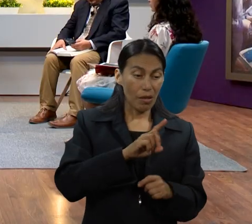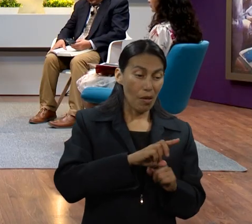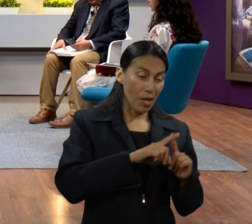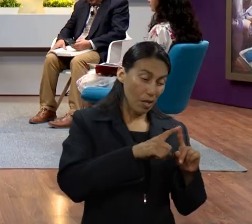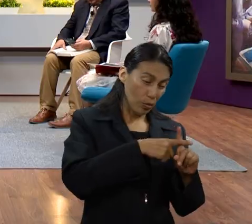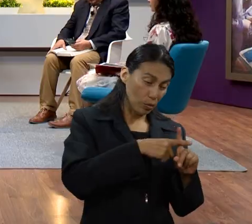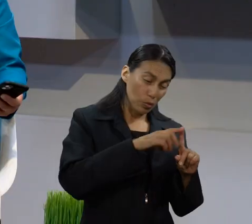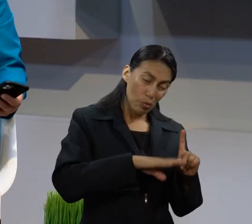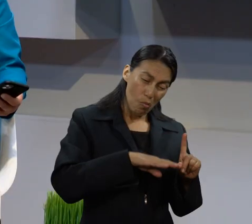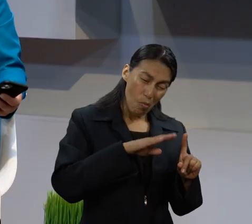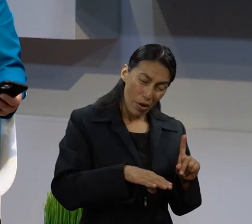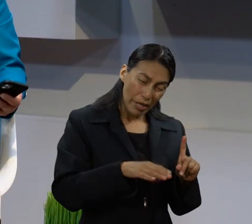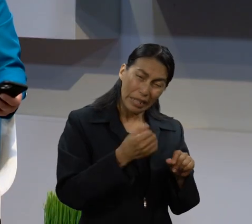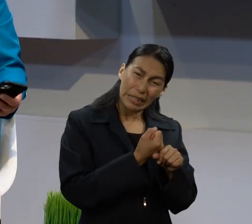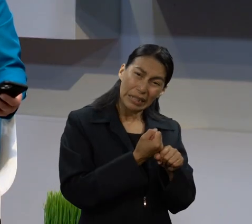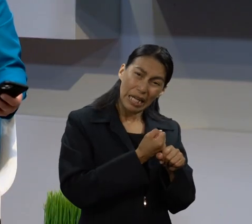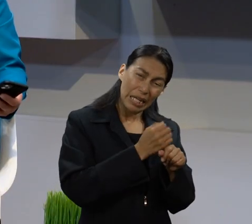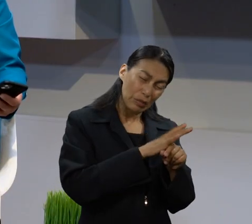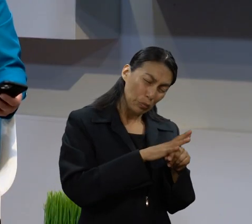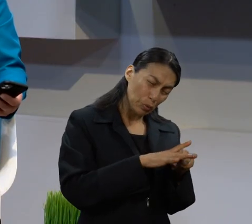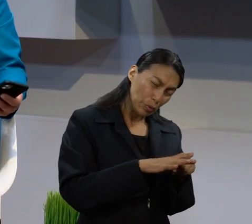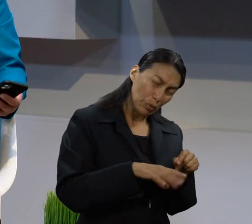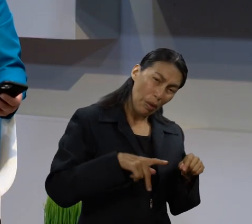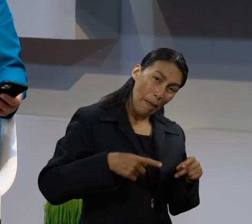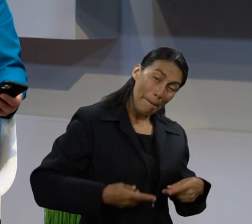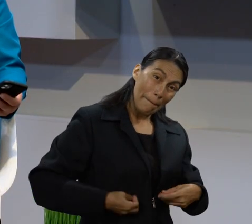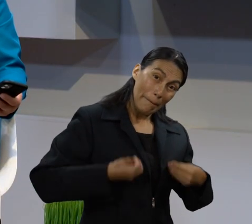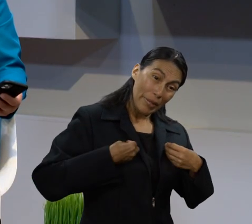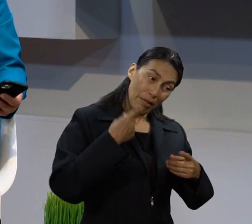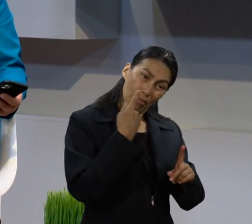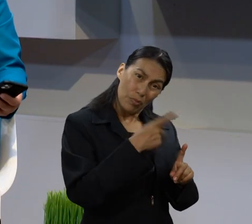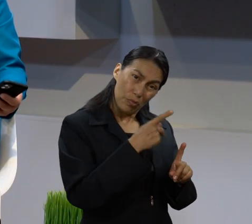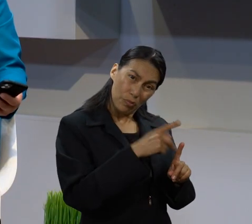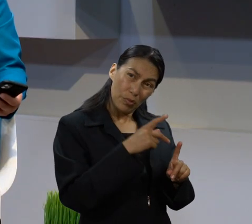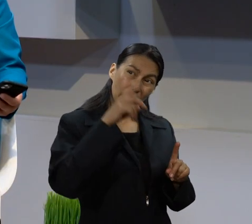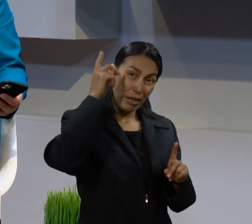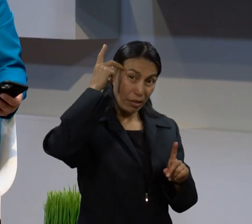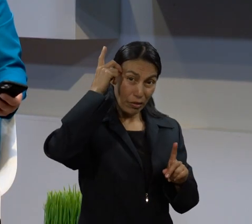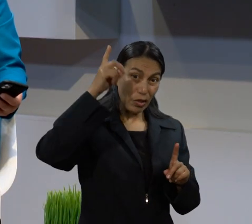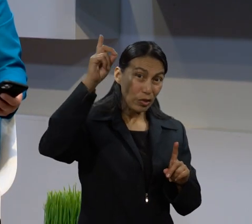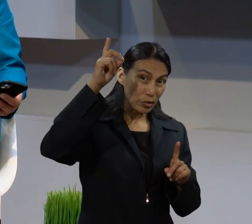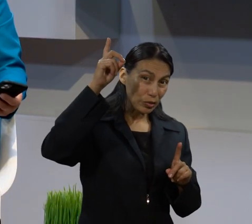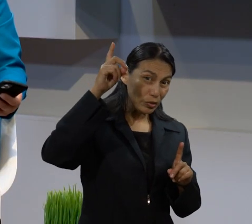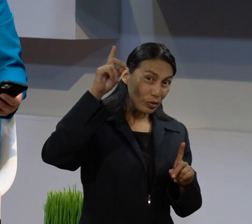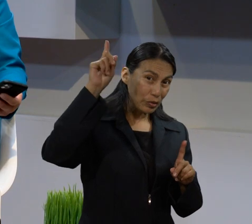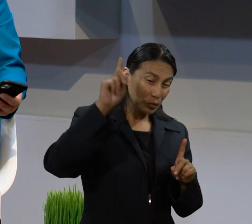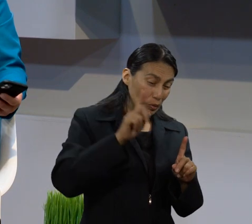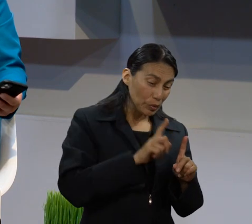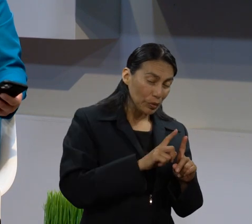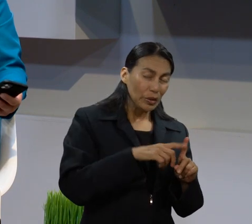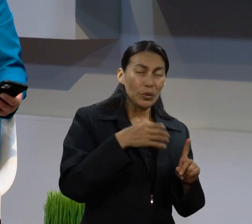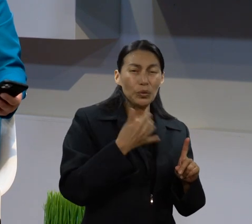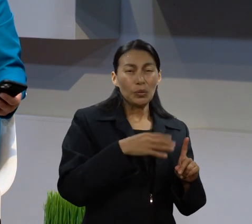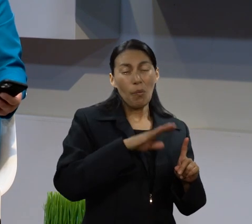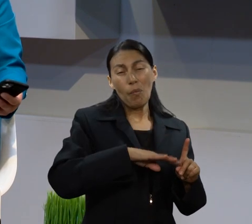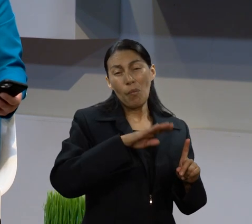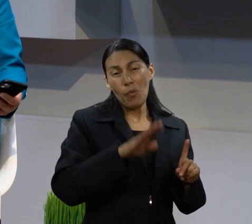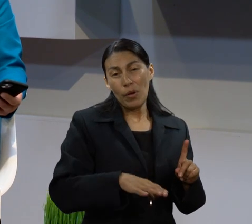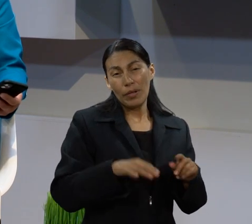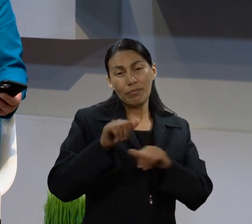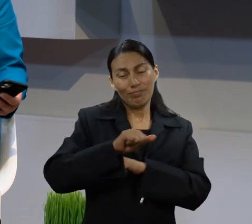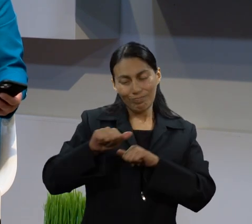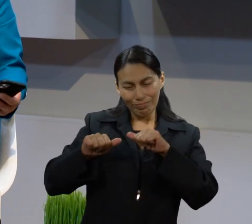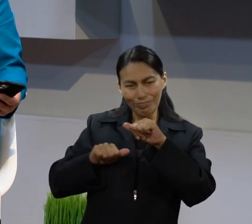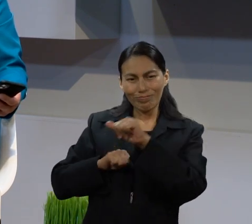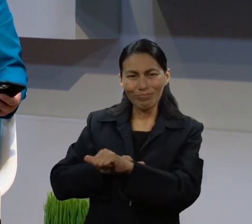es cierto? ¿Cuántas veces el Señor nos da órdenes, nos dice